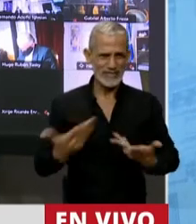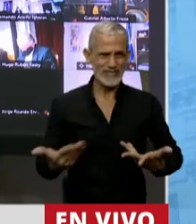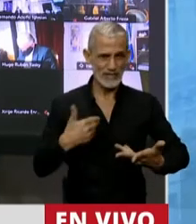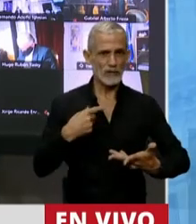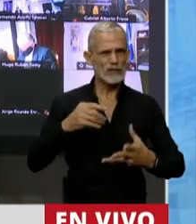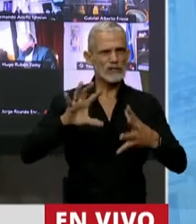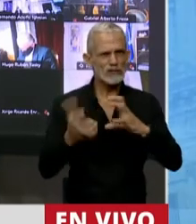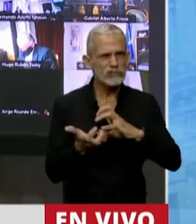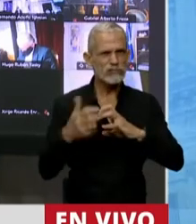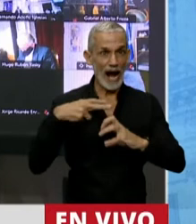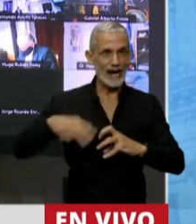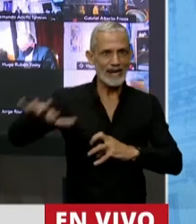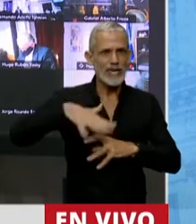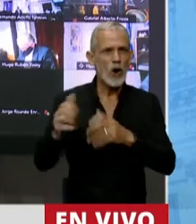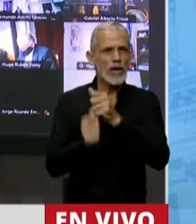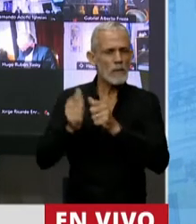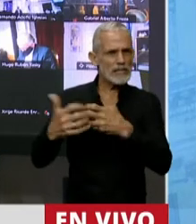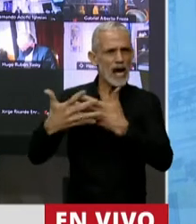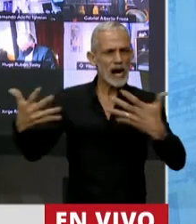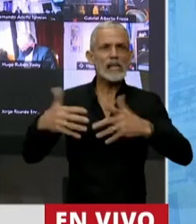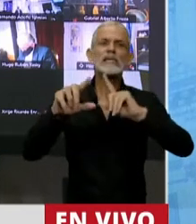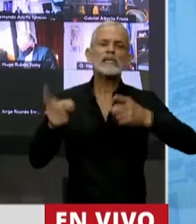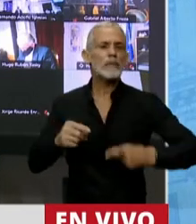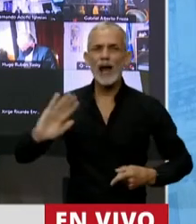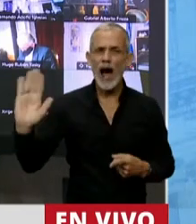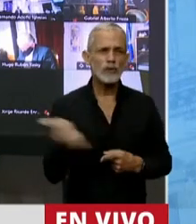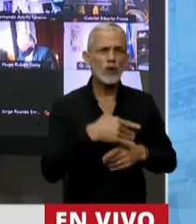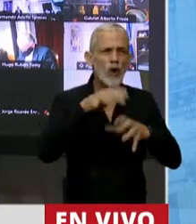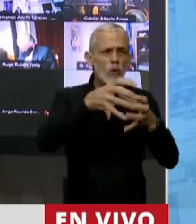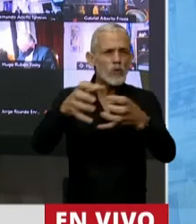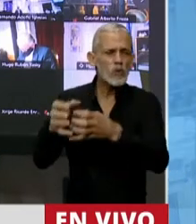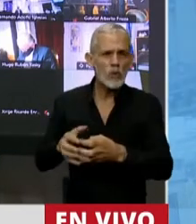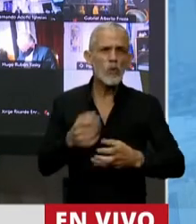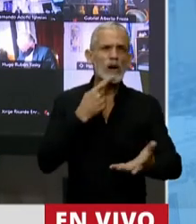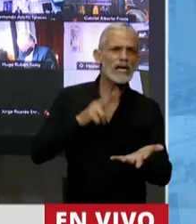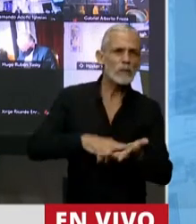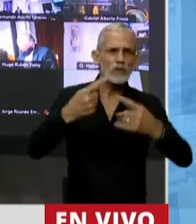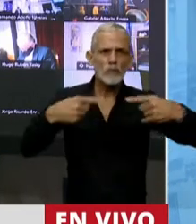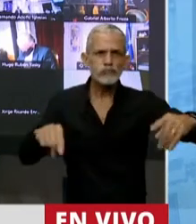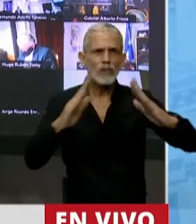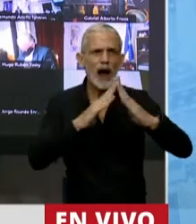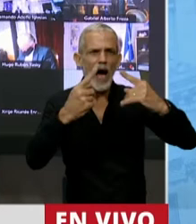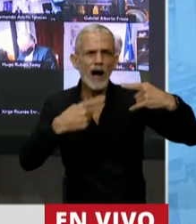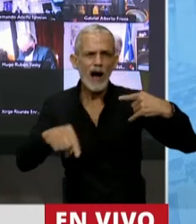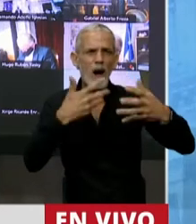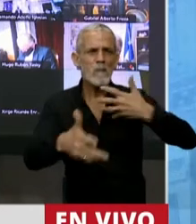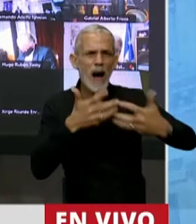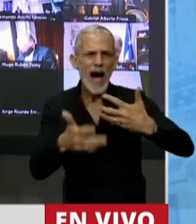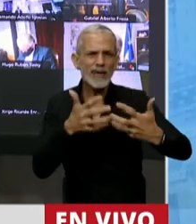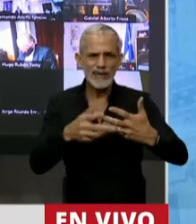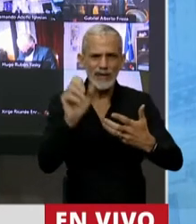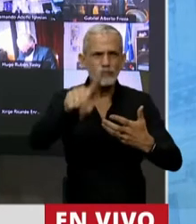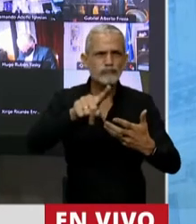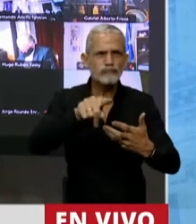los ricos y las grandes empresas, sino a todos los sectores, grabando los bienes afectados a la